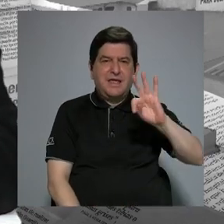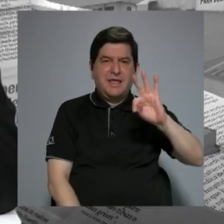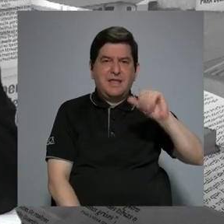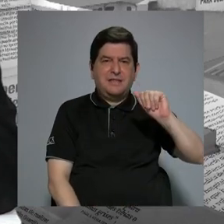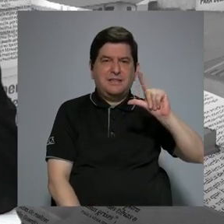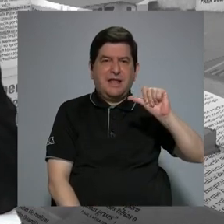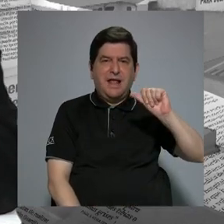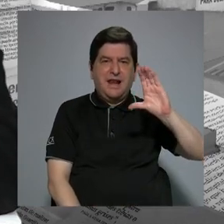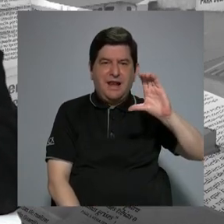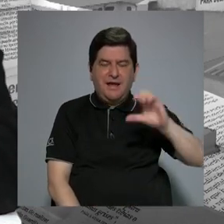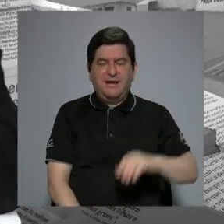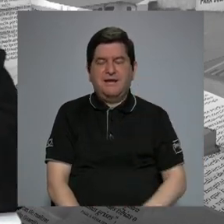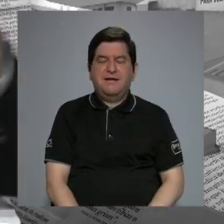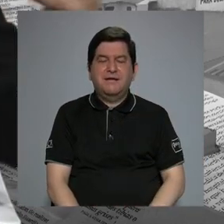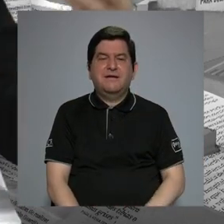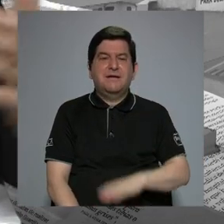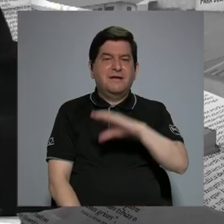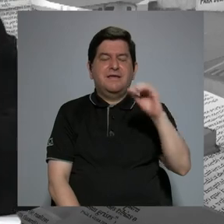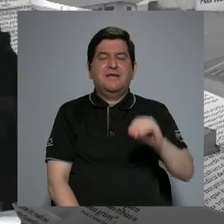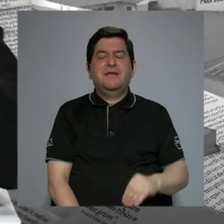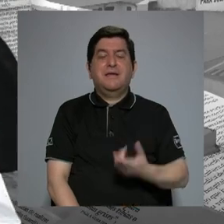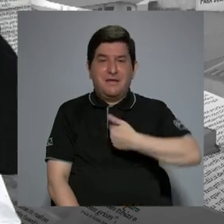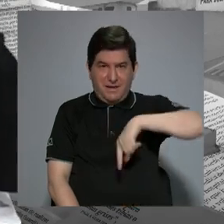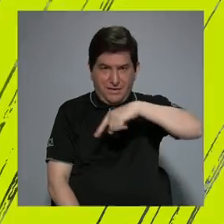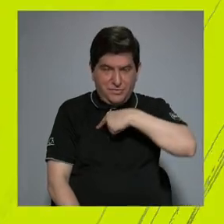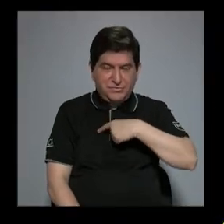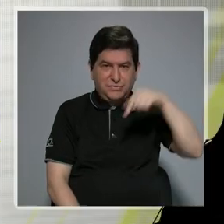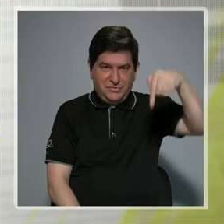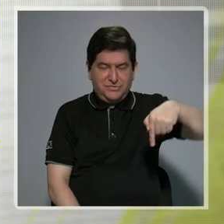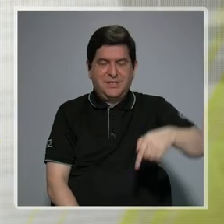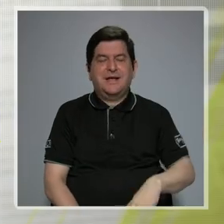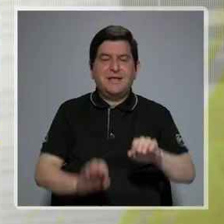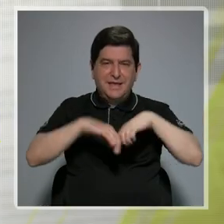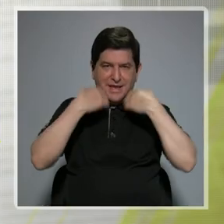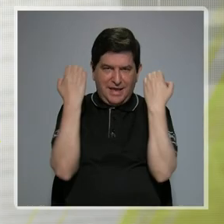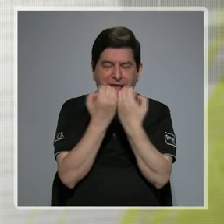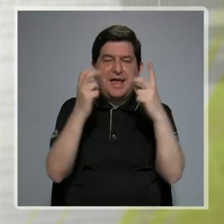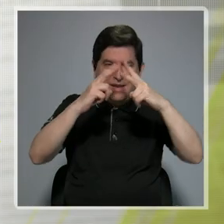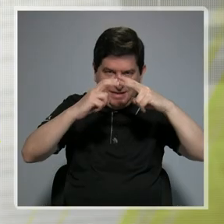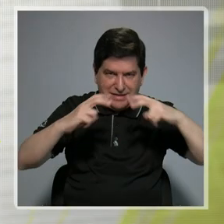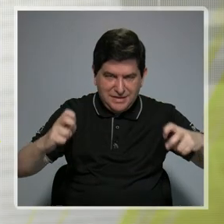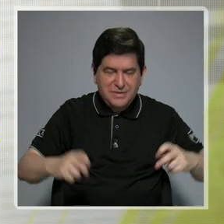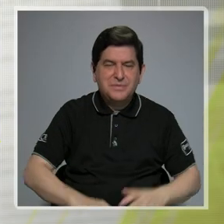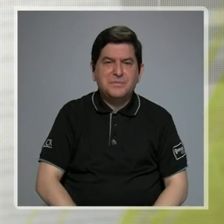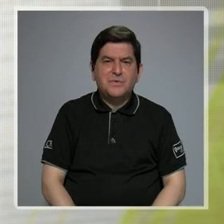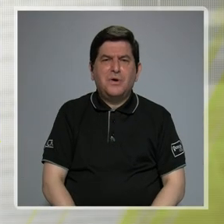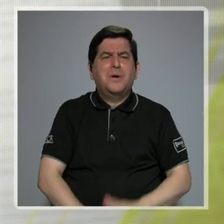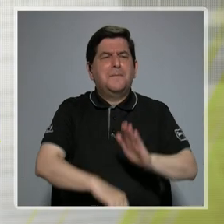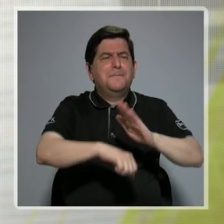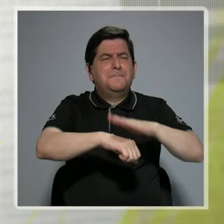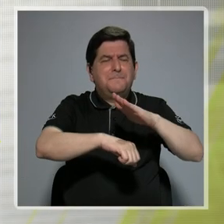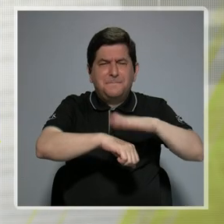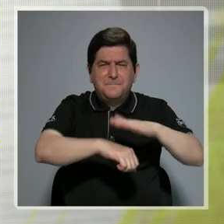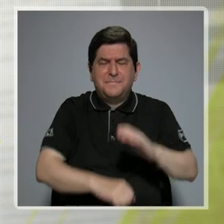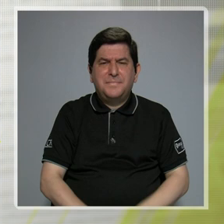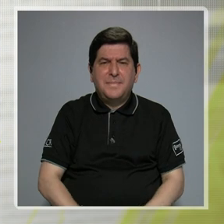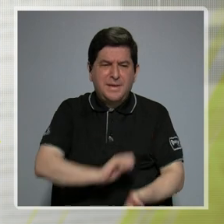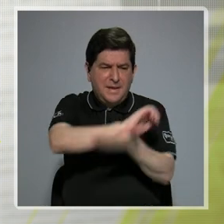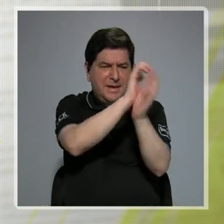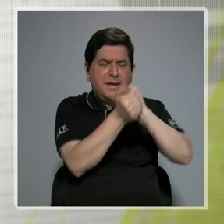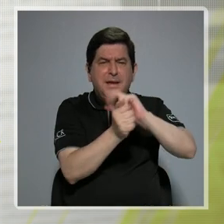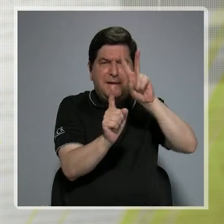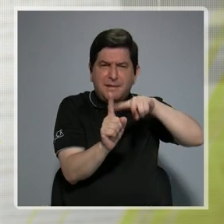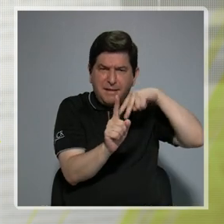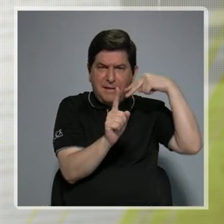y al CIT, y a la UCR, porque formamos parte de un equipo que está analizando esto, nos lleva a cambiar esos